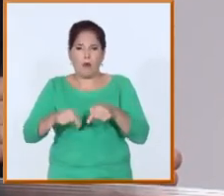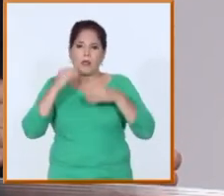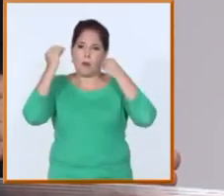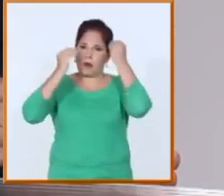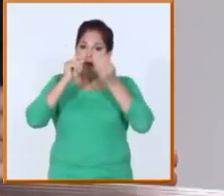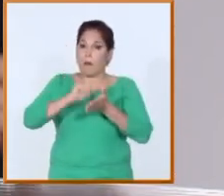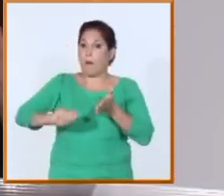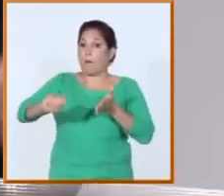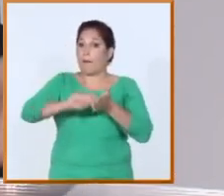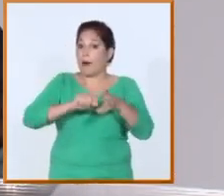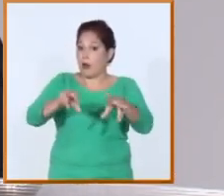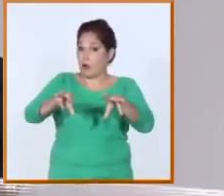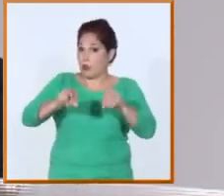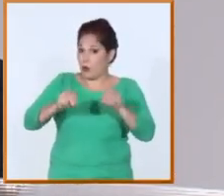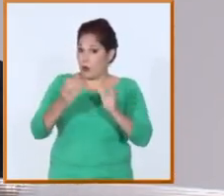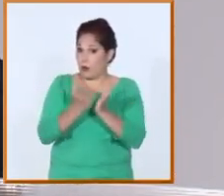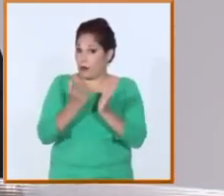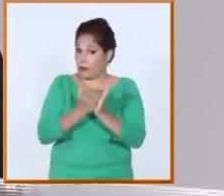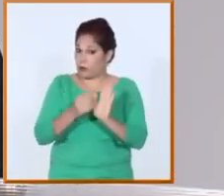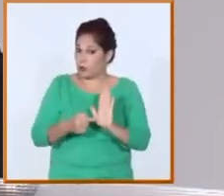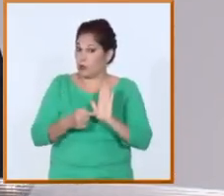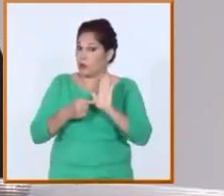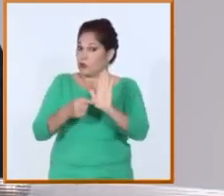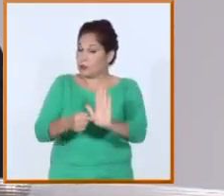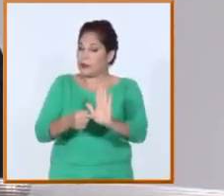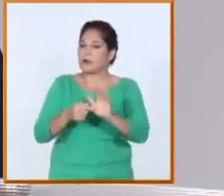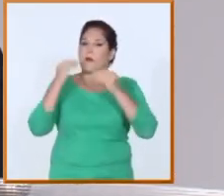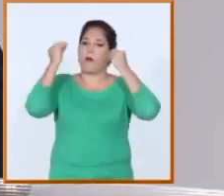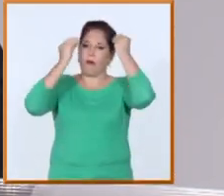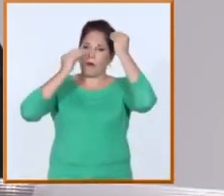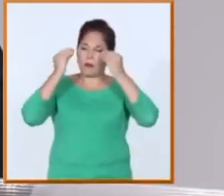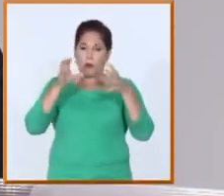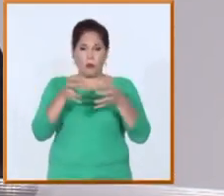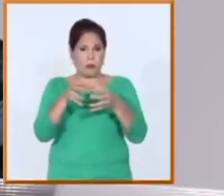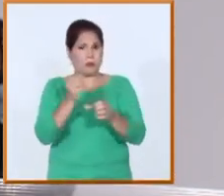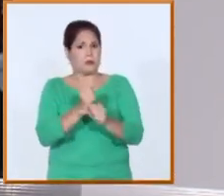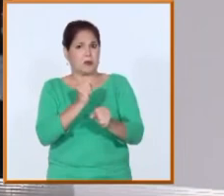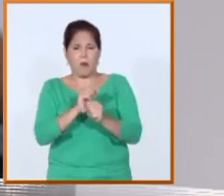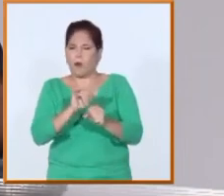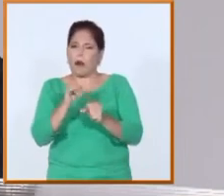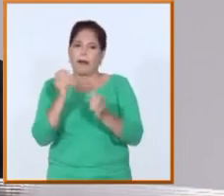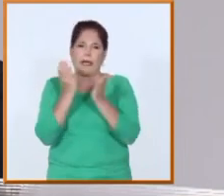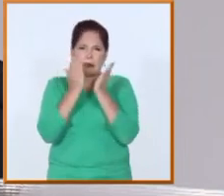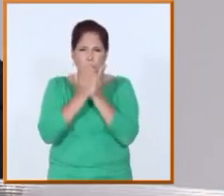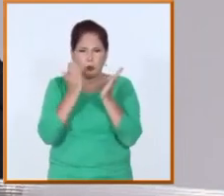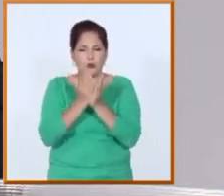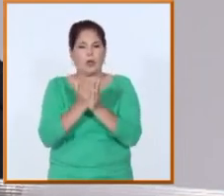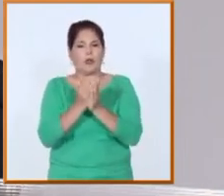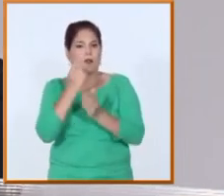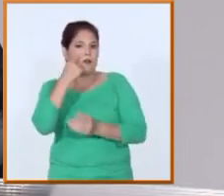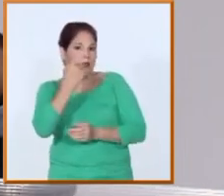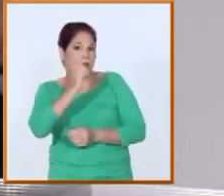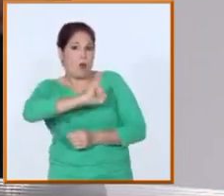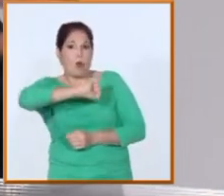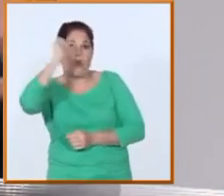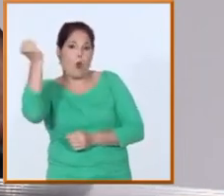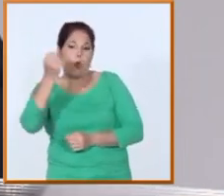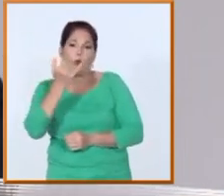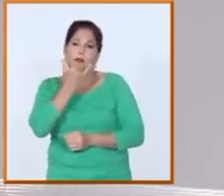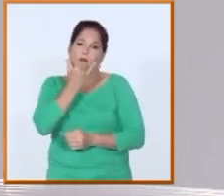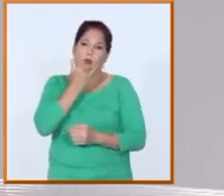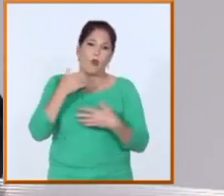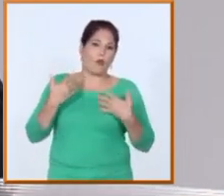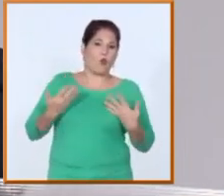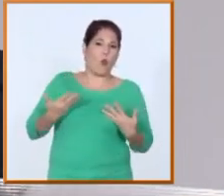solo por los resultados de la acreditación, también hay grupos de trabajo que están realmente estudiando cuáles han sido las principales